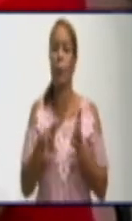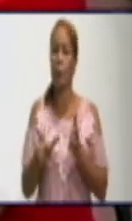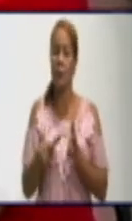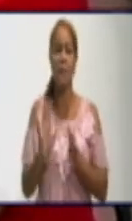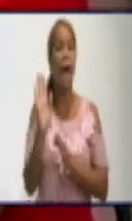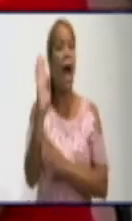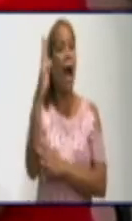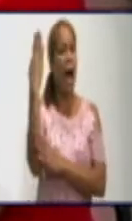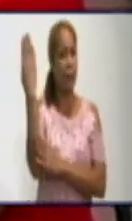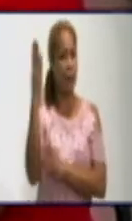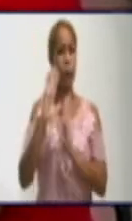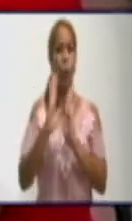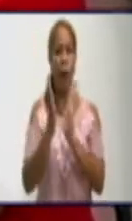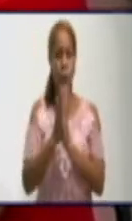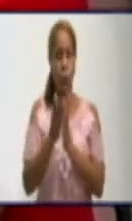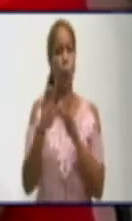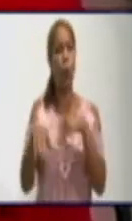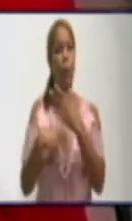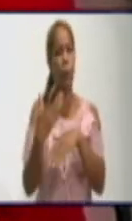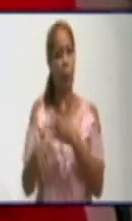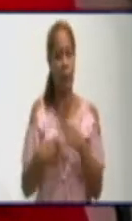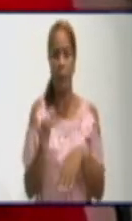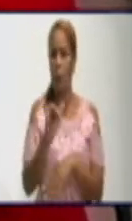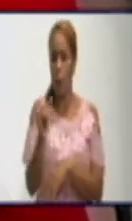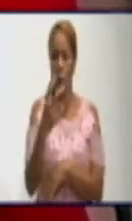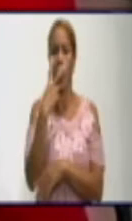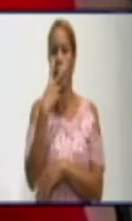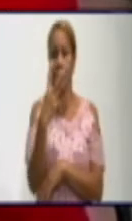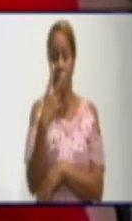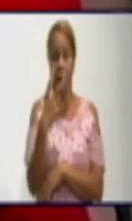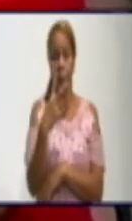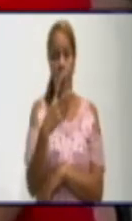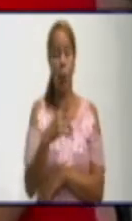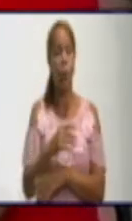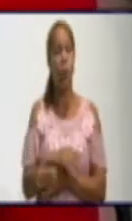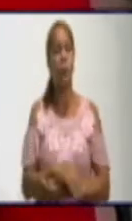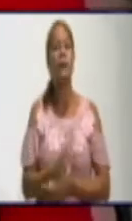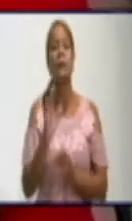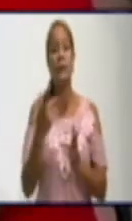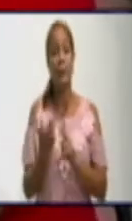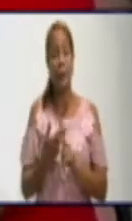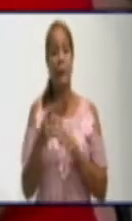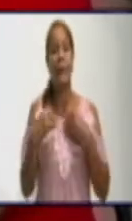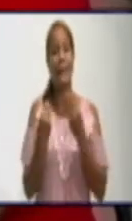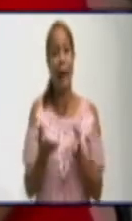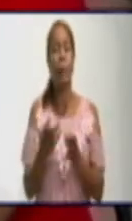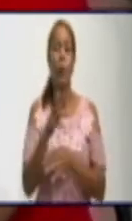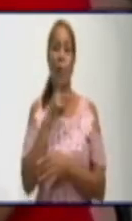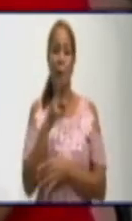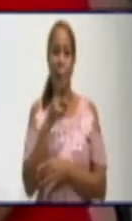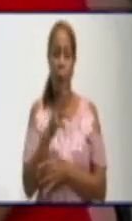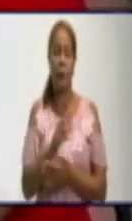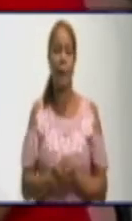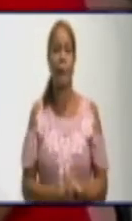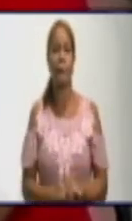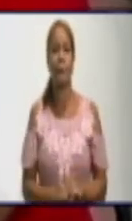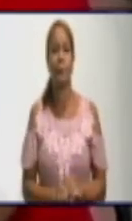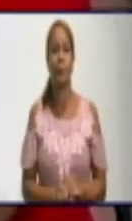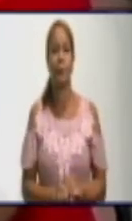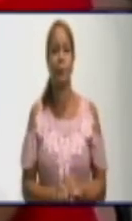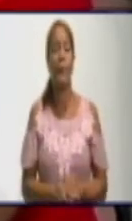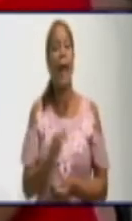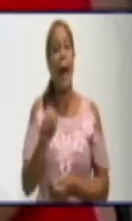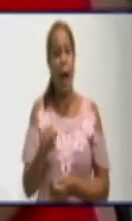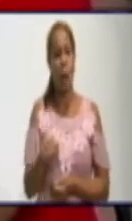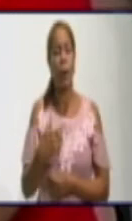estos casos que tengan esta situación. Los atendemos sin ningún problema y le damos la respuesta que lleve el caso. Ahora,